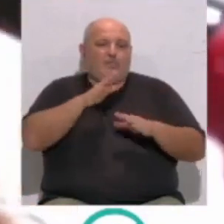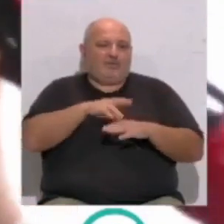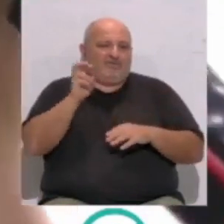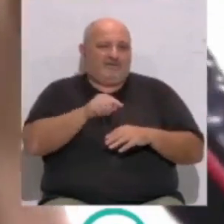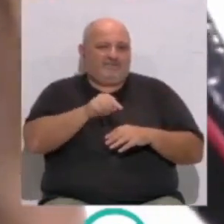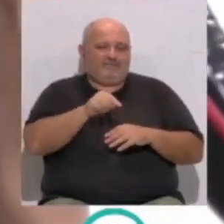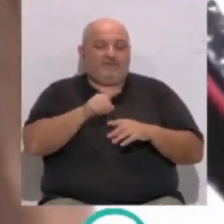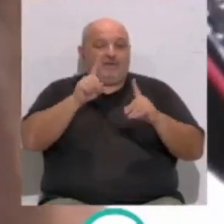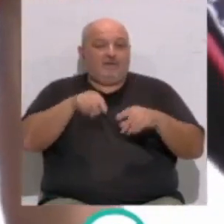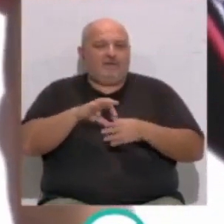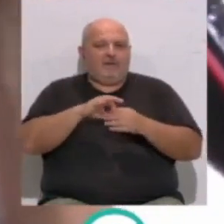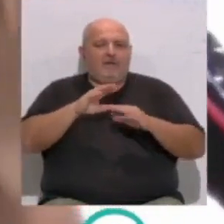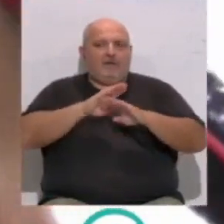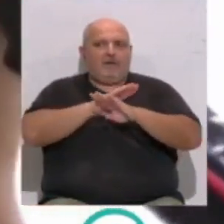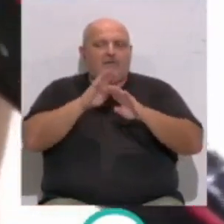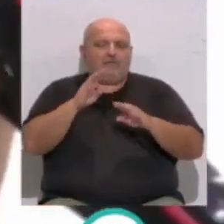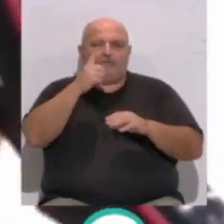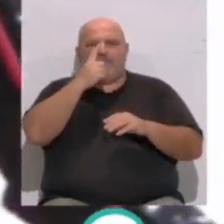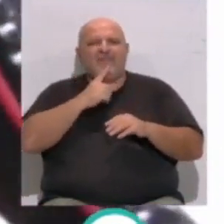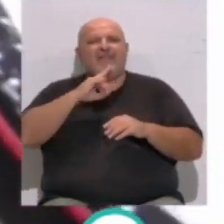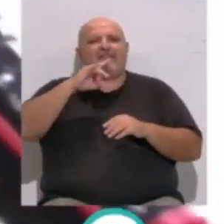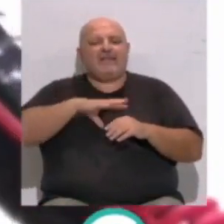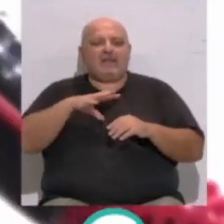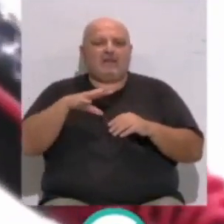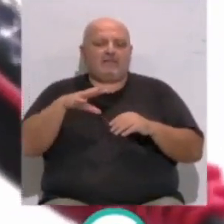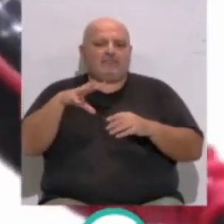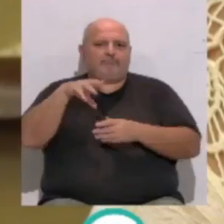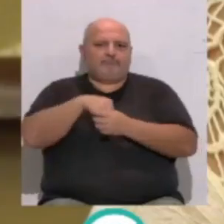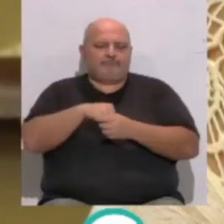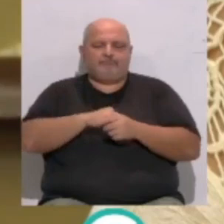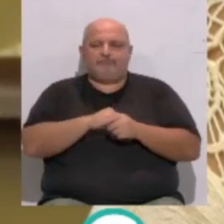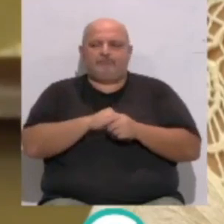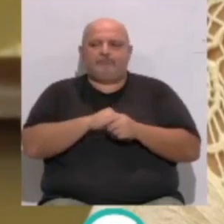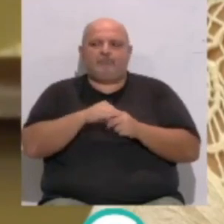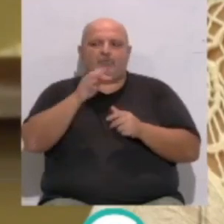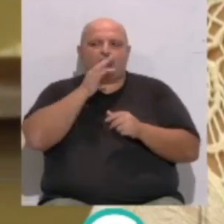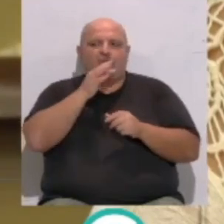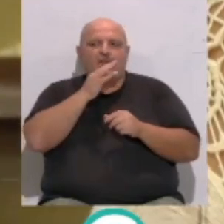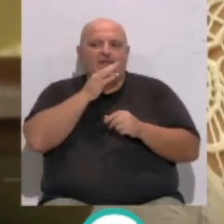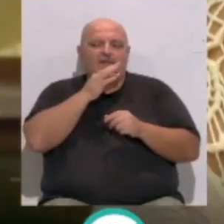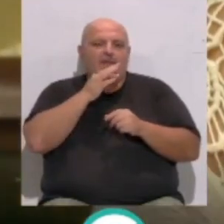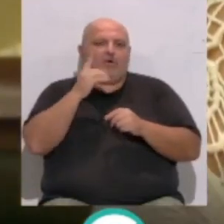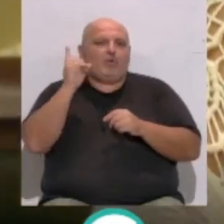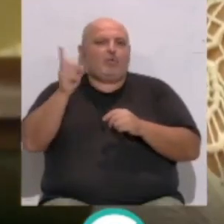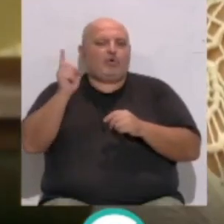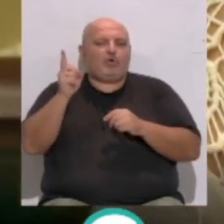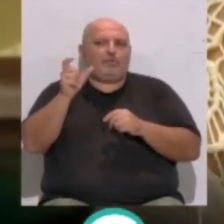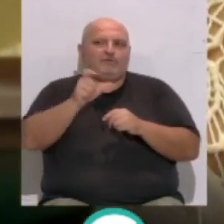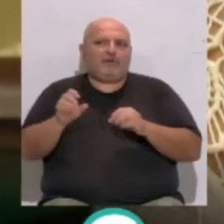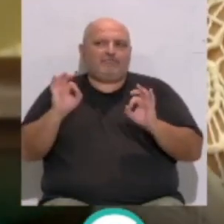Según apuntados, está ultimando el perfil de quienes podrán acogerse. Las ayudas no están puestas solo para personas